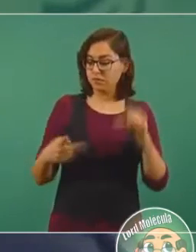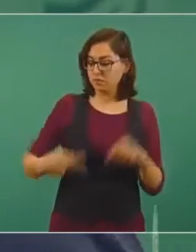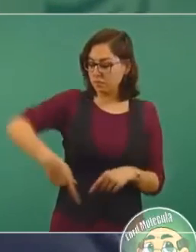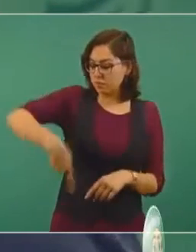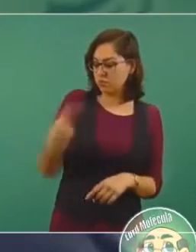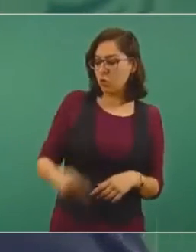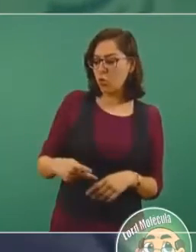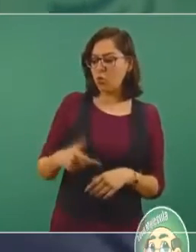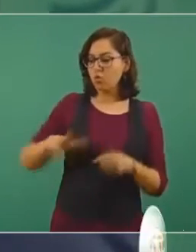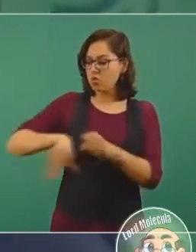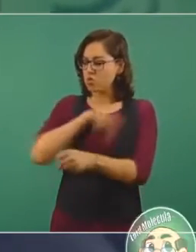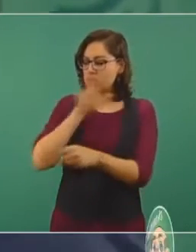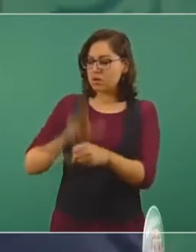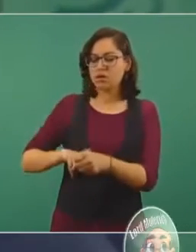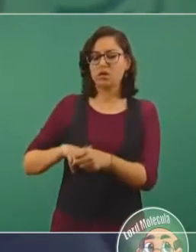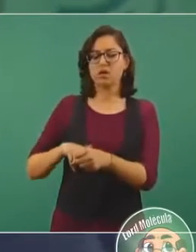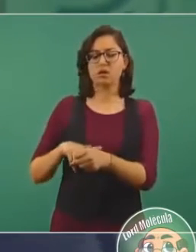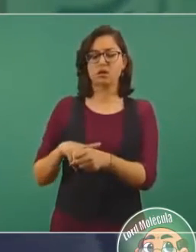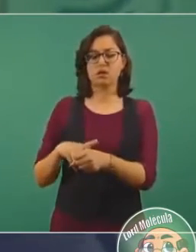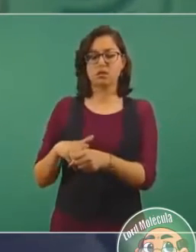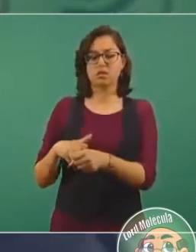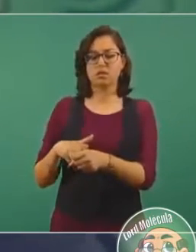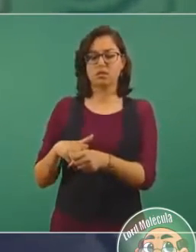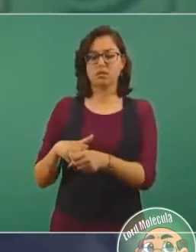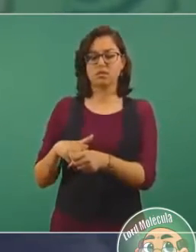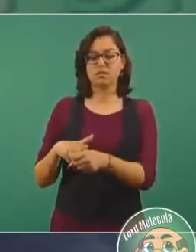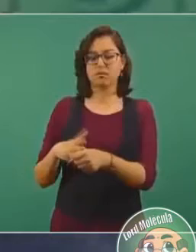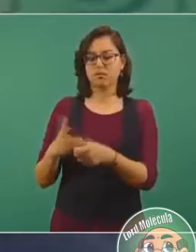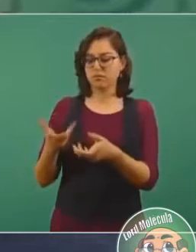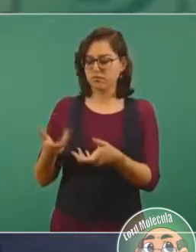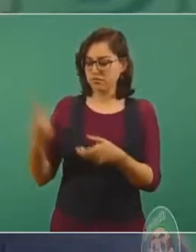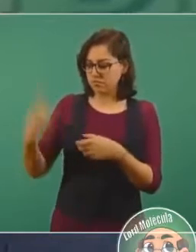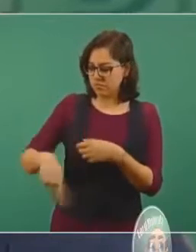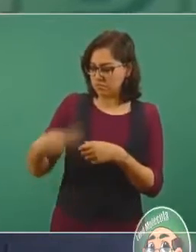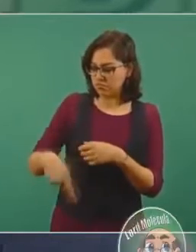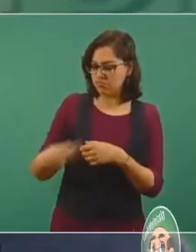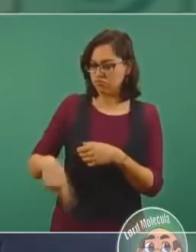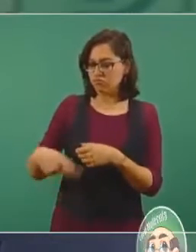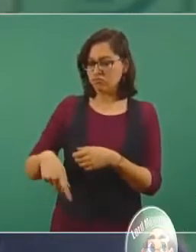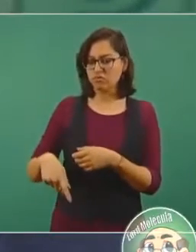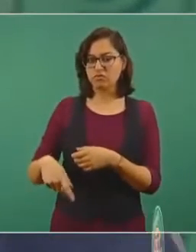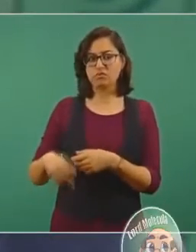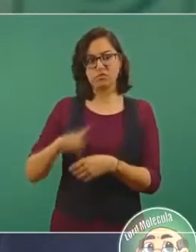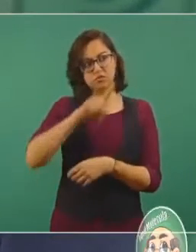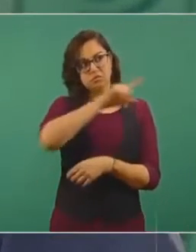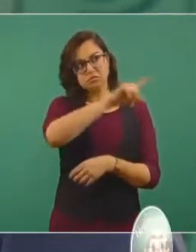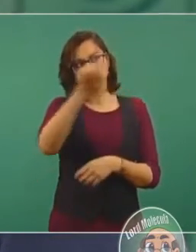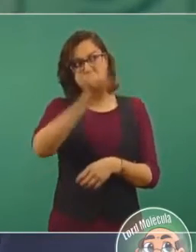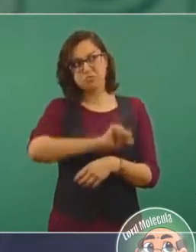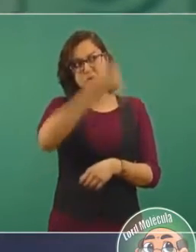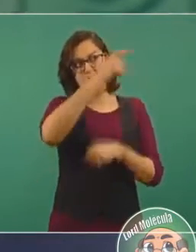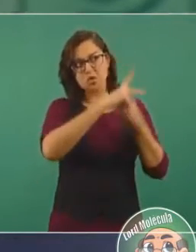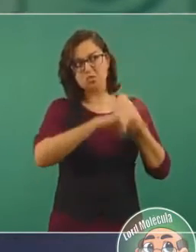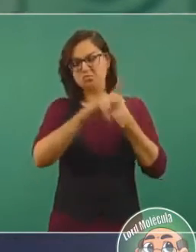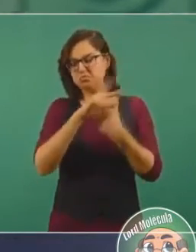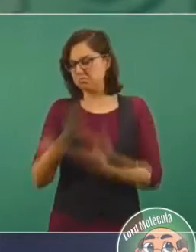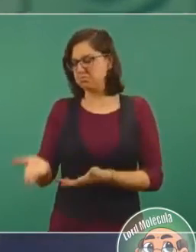del país a extranjeros